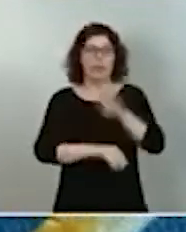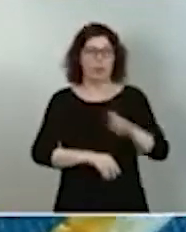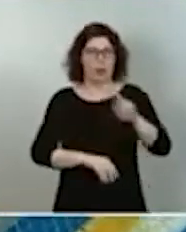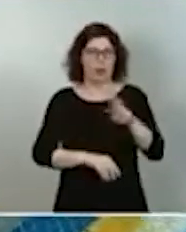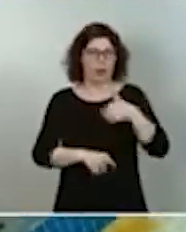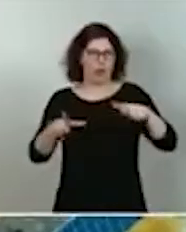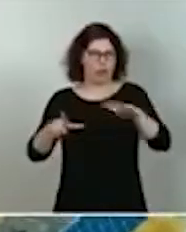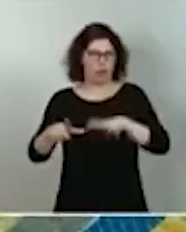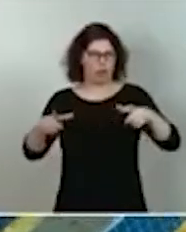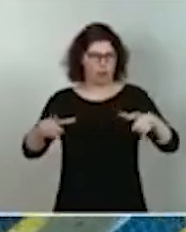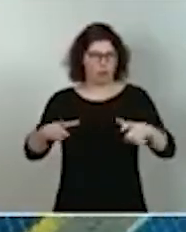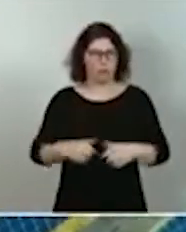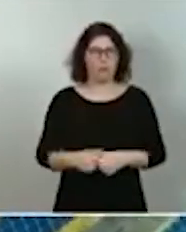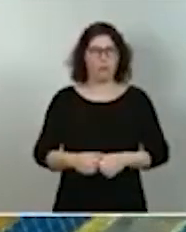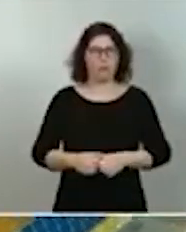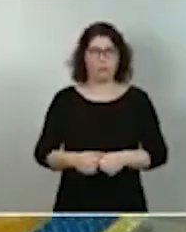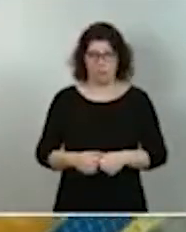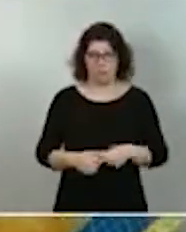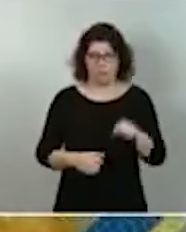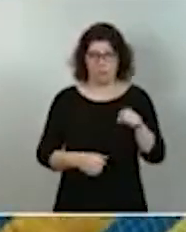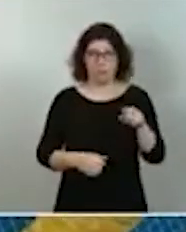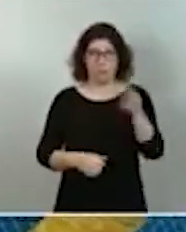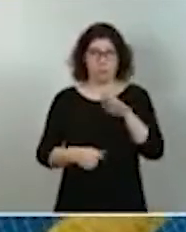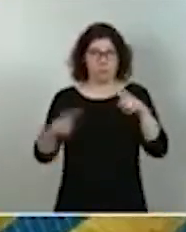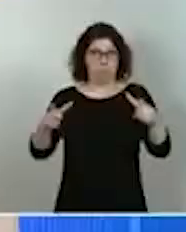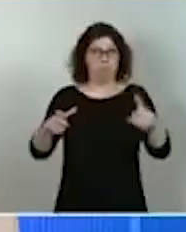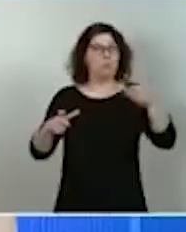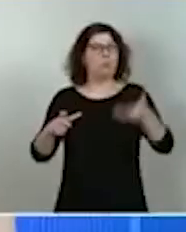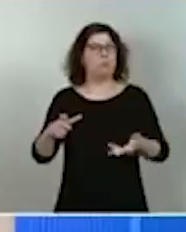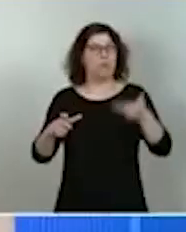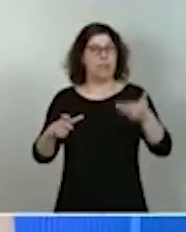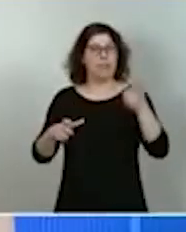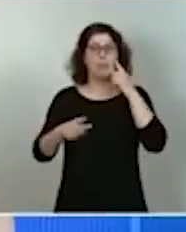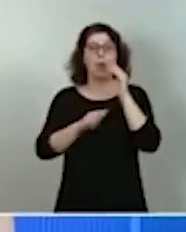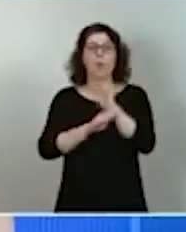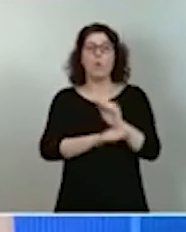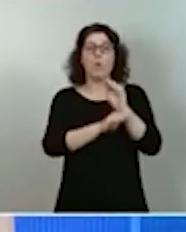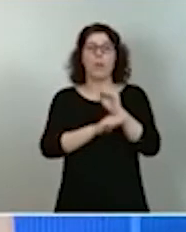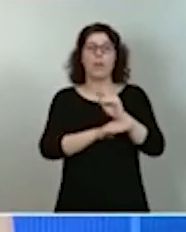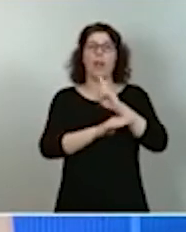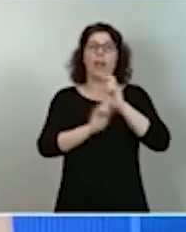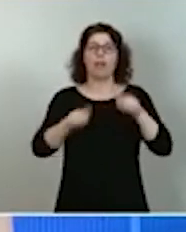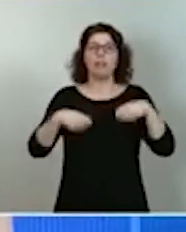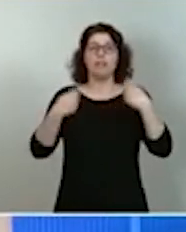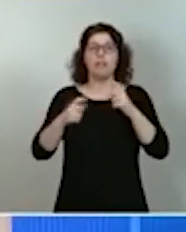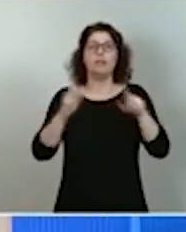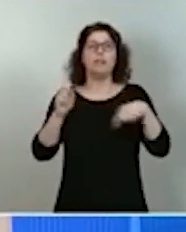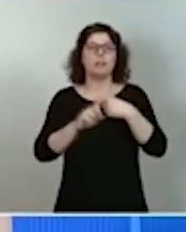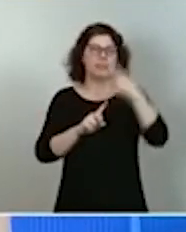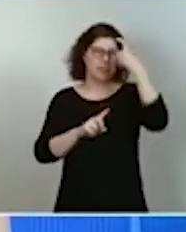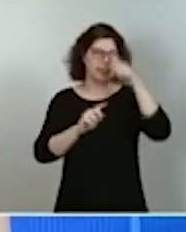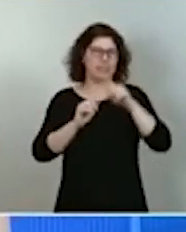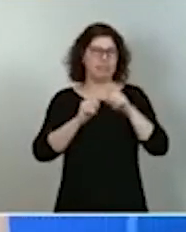tan importantes para la protección de ecosistemas como para asegurar la sostenibilidad de nuestro sector pesquero y otras actividades